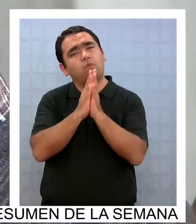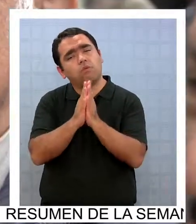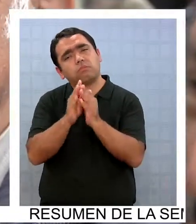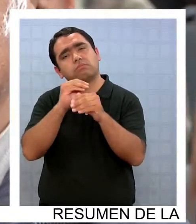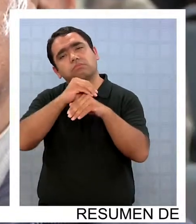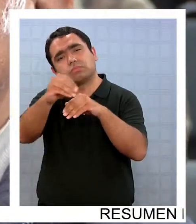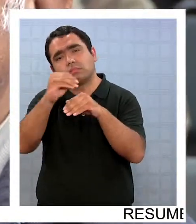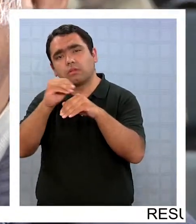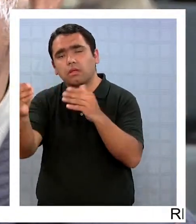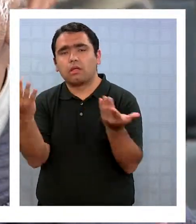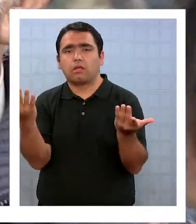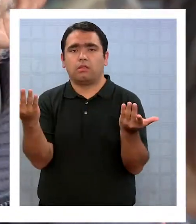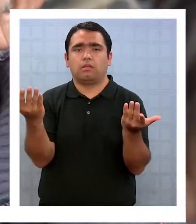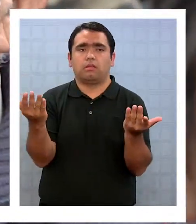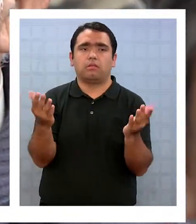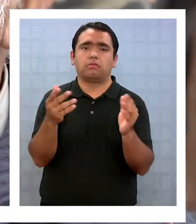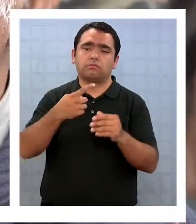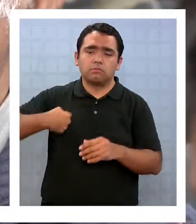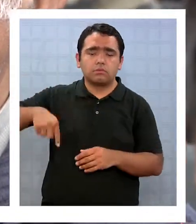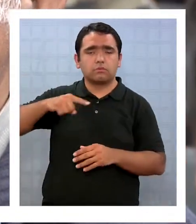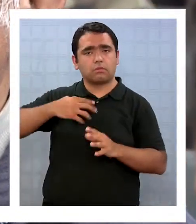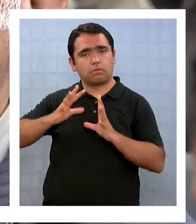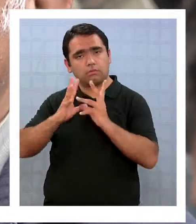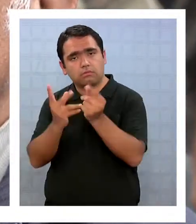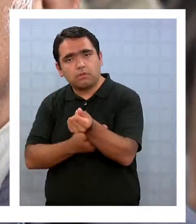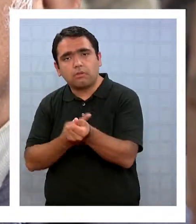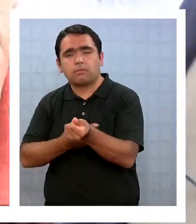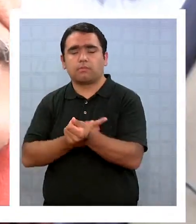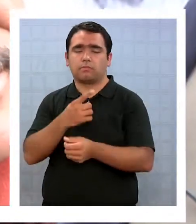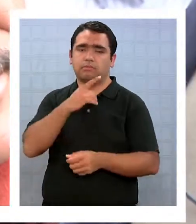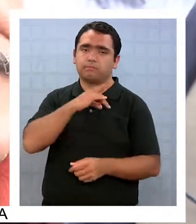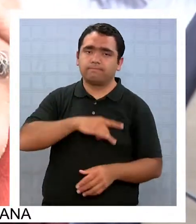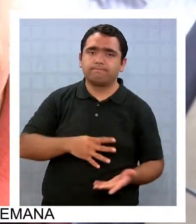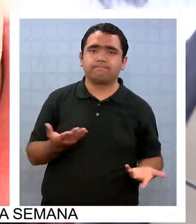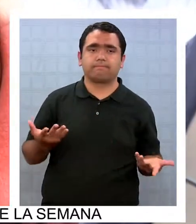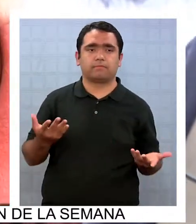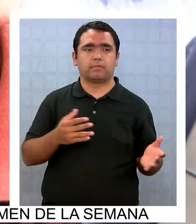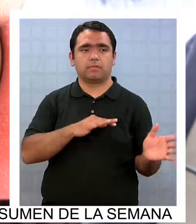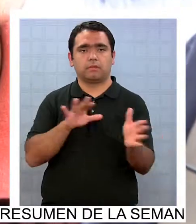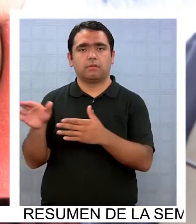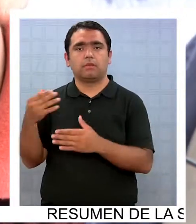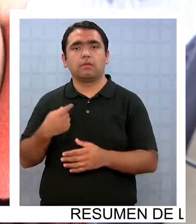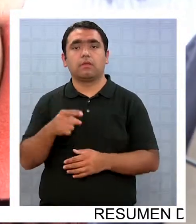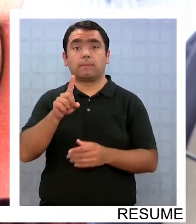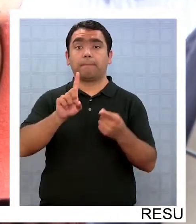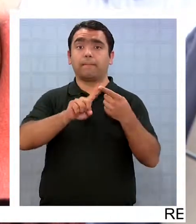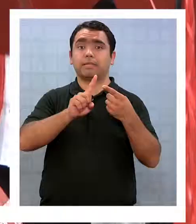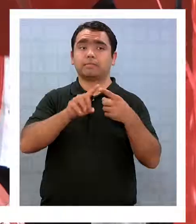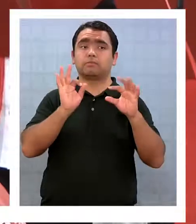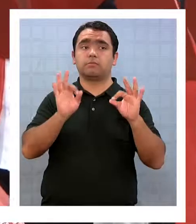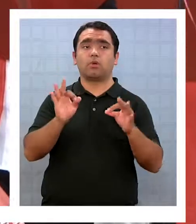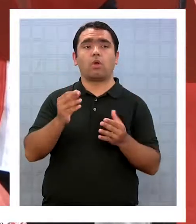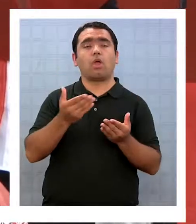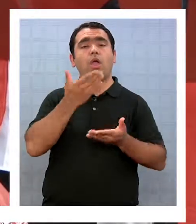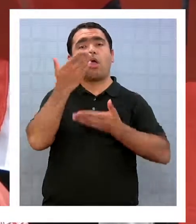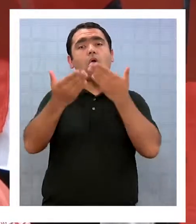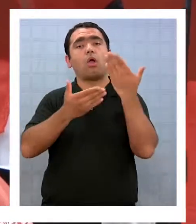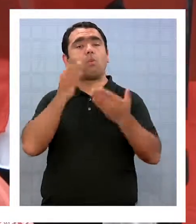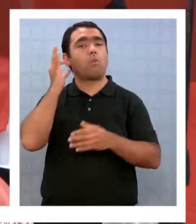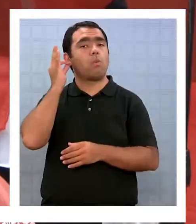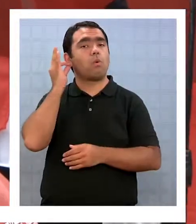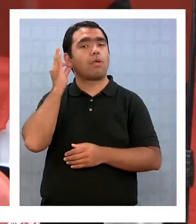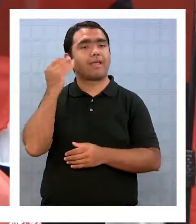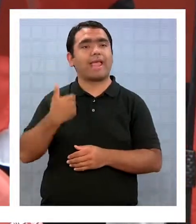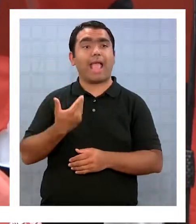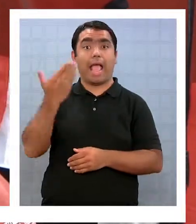como ciudadanos, como familiares y como chilenos. Una participación especial tuvo el coro de mujeres sobrevivientes del